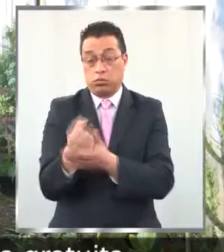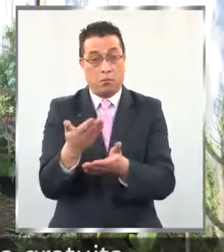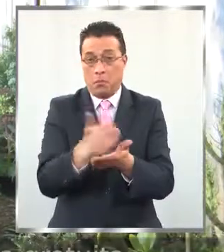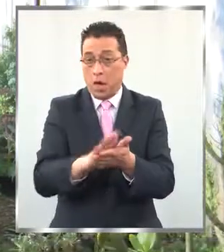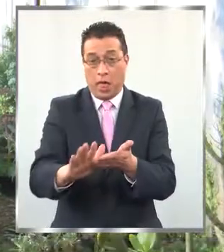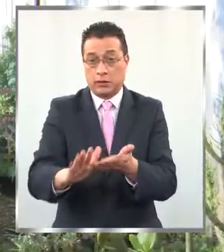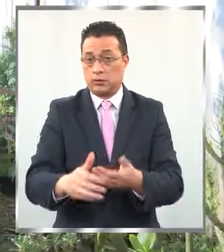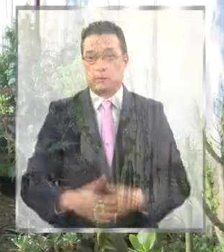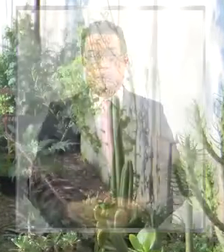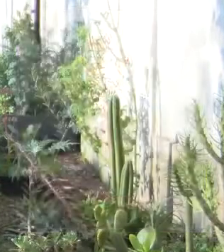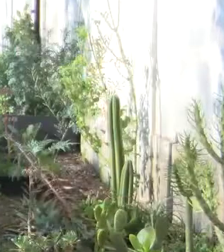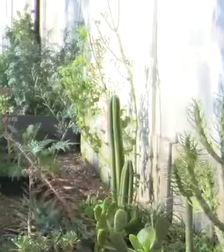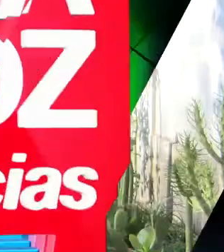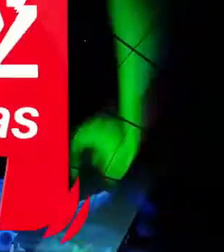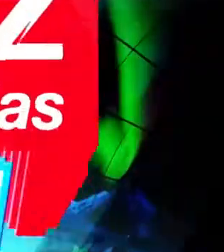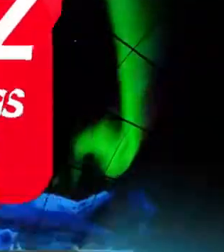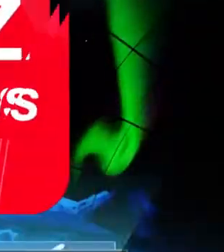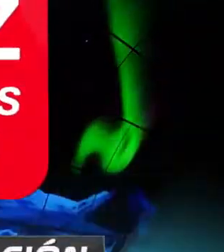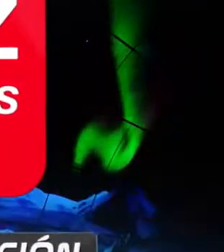gratuita.